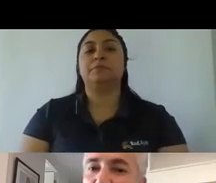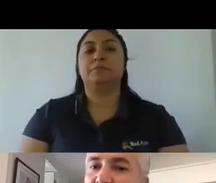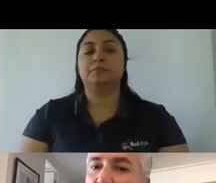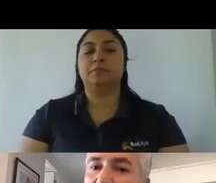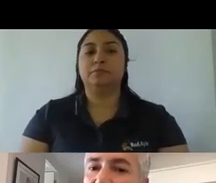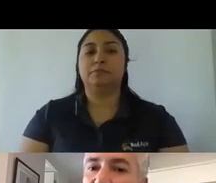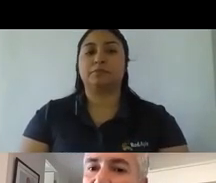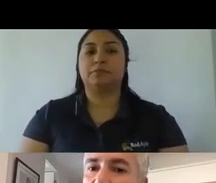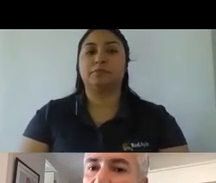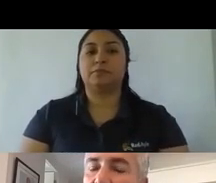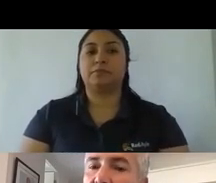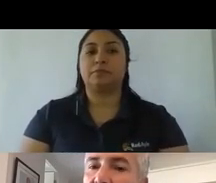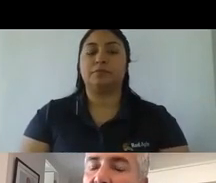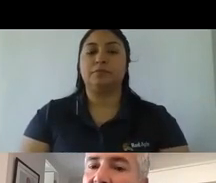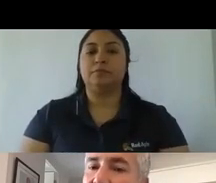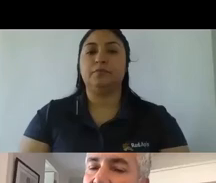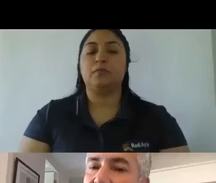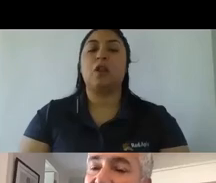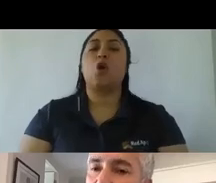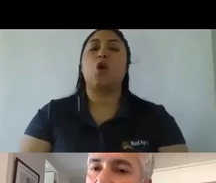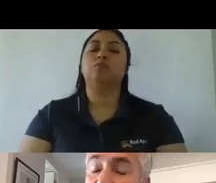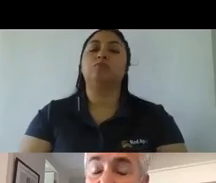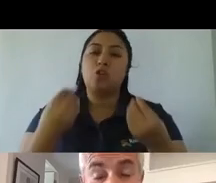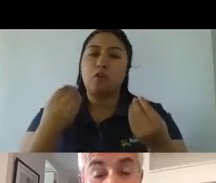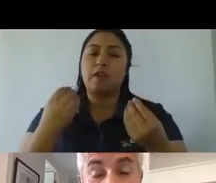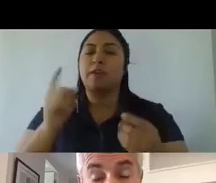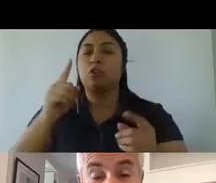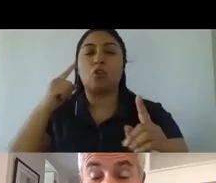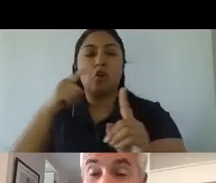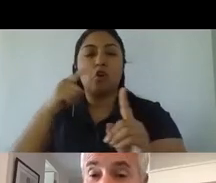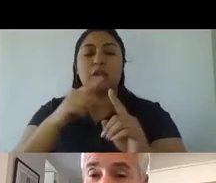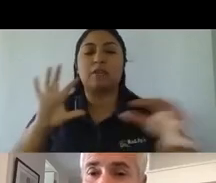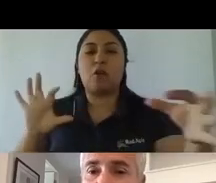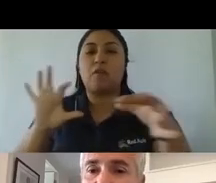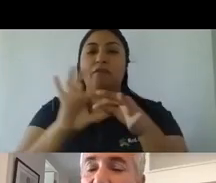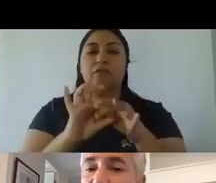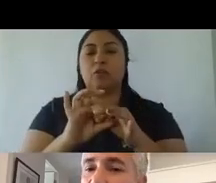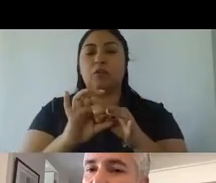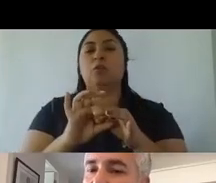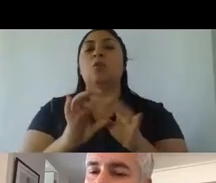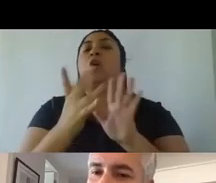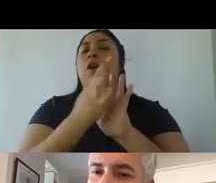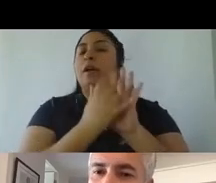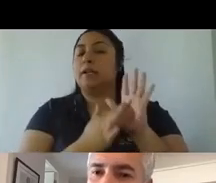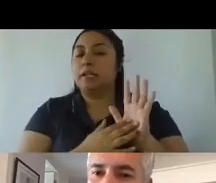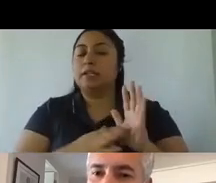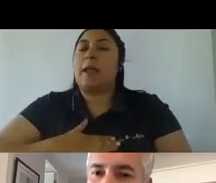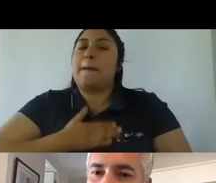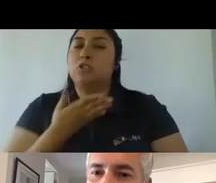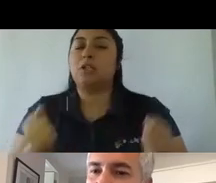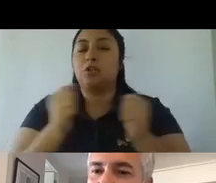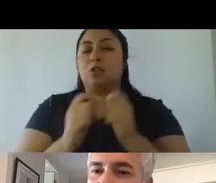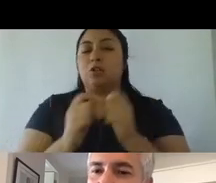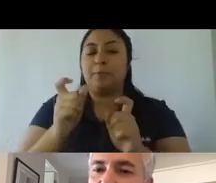obviamente no está orientado a generar ese vínculo que es de carácter emocional entre las personas y nuestra marca